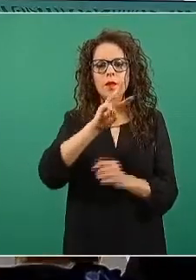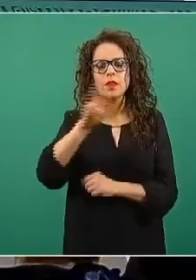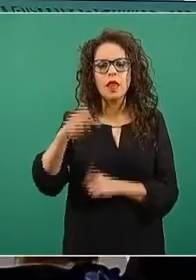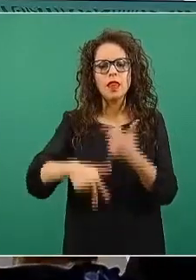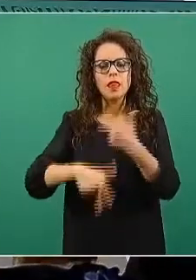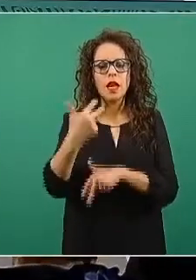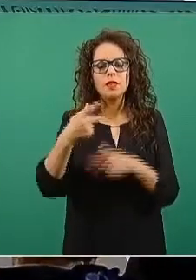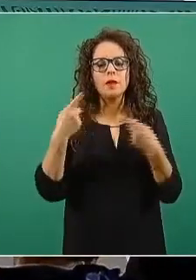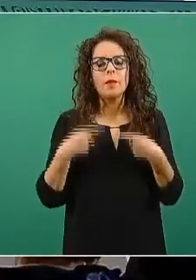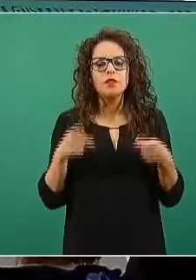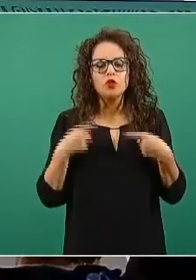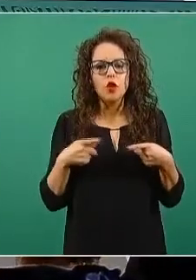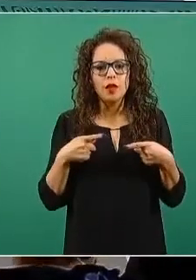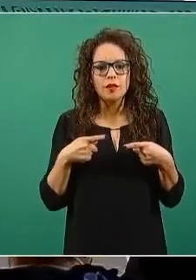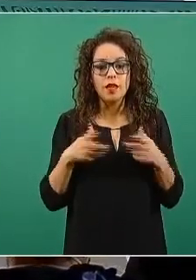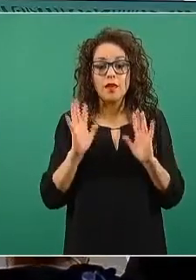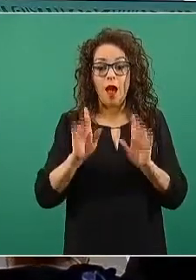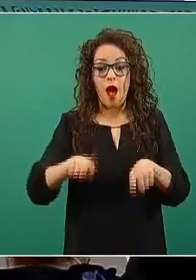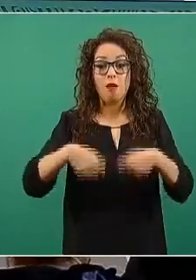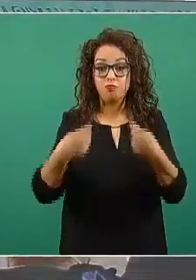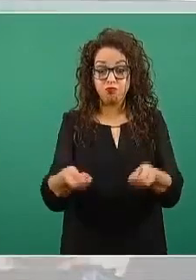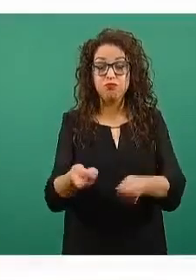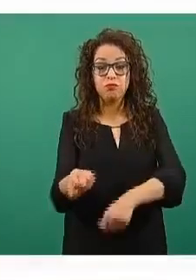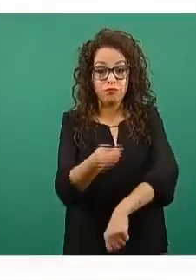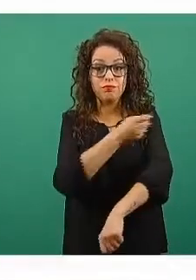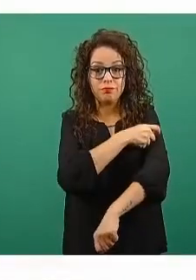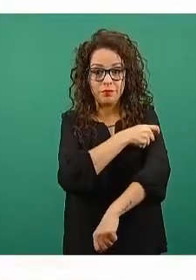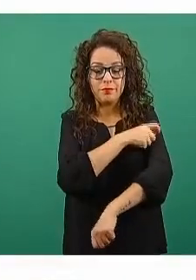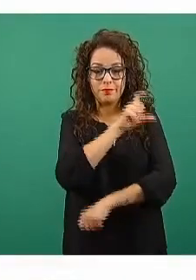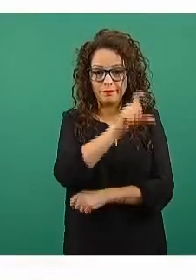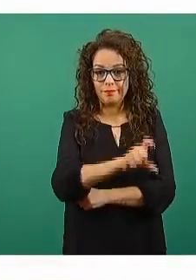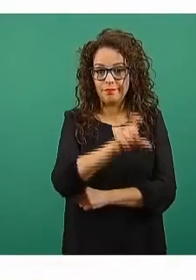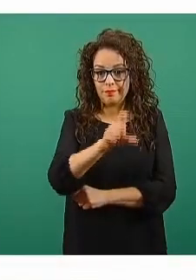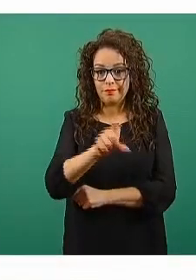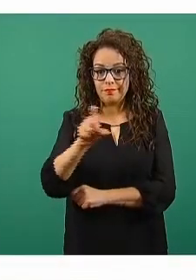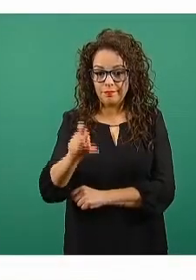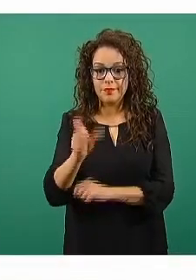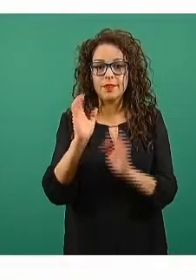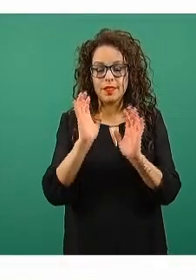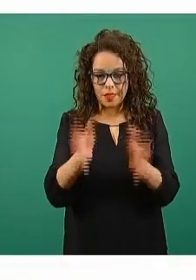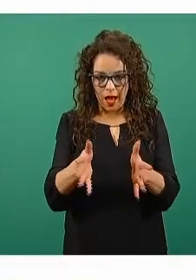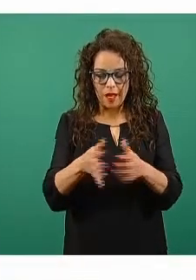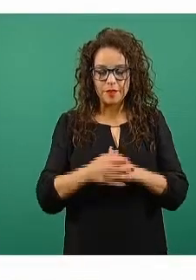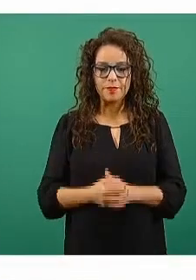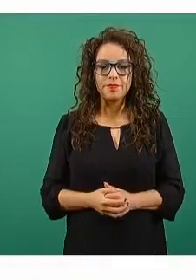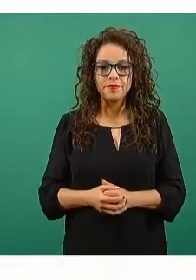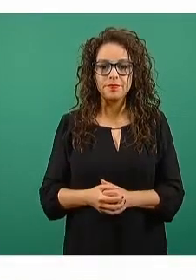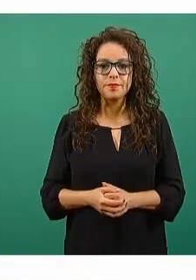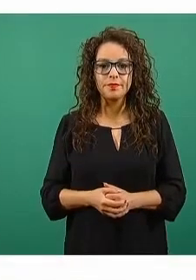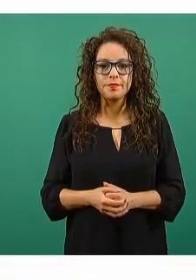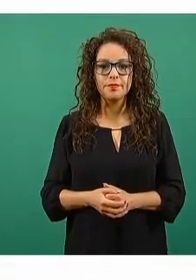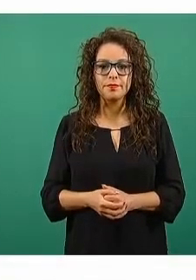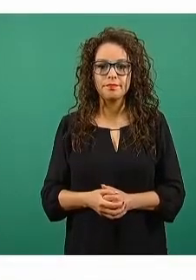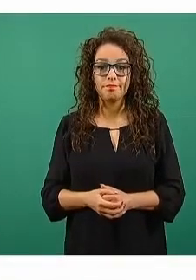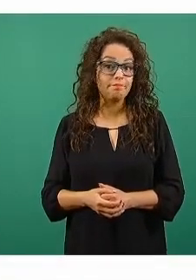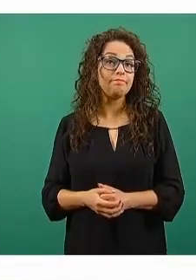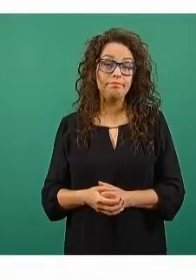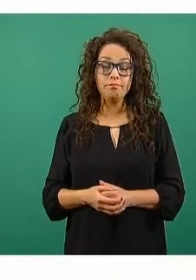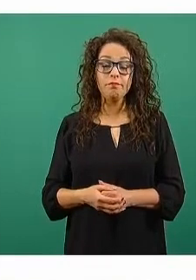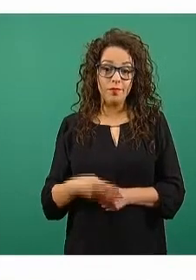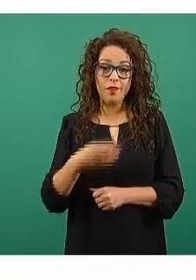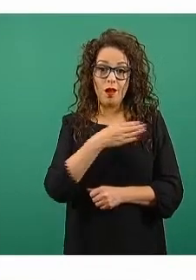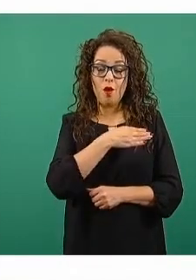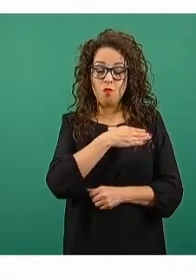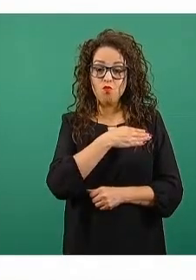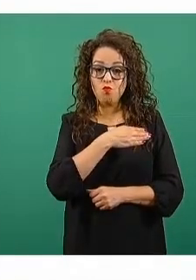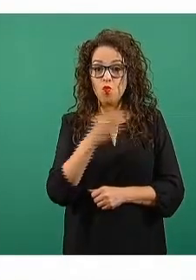personas que se les ha aplicado alguna dosis de la vacunación. Entonces, esto es bueno. Recordemos